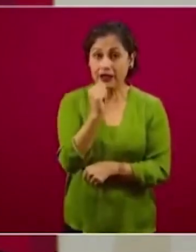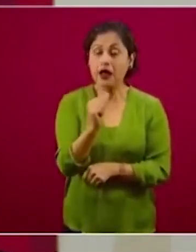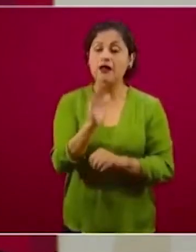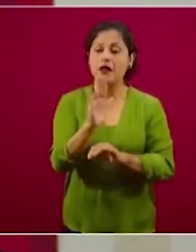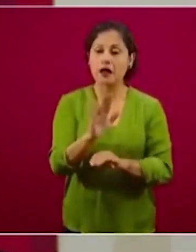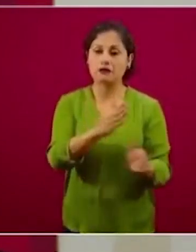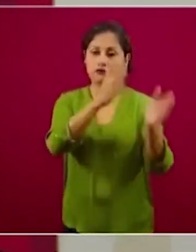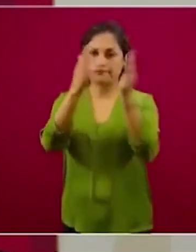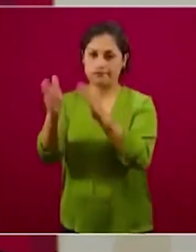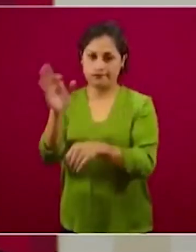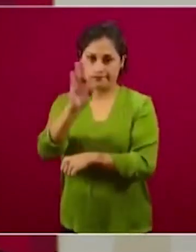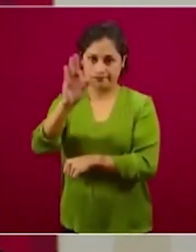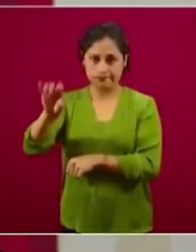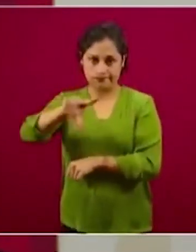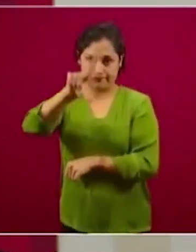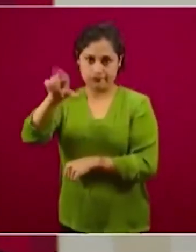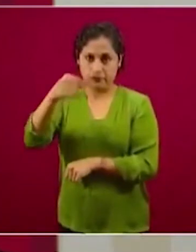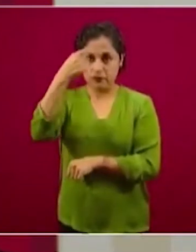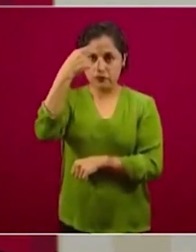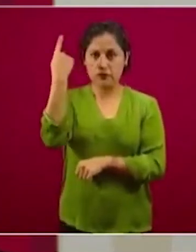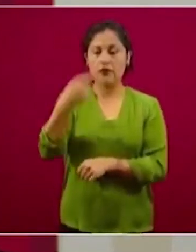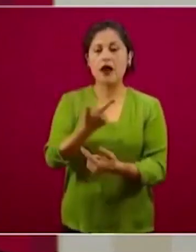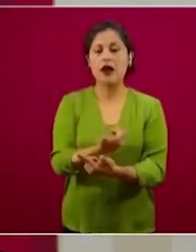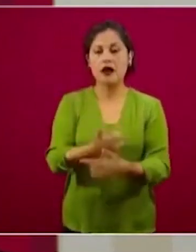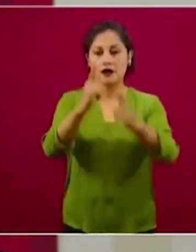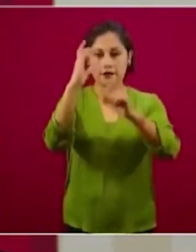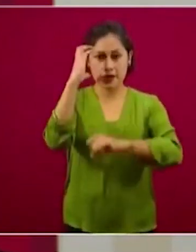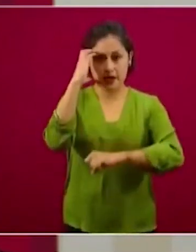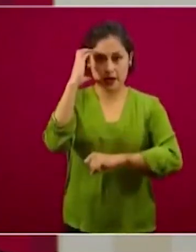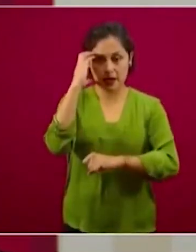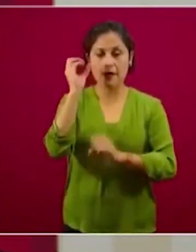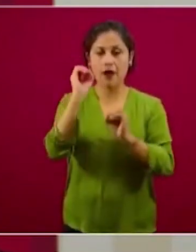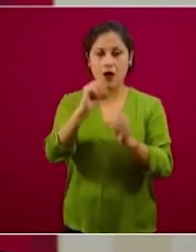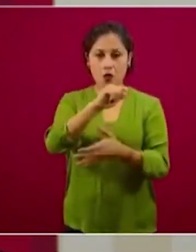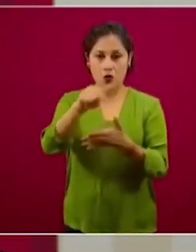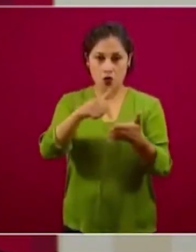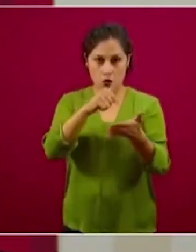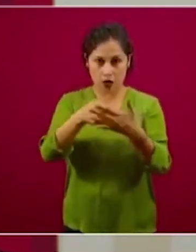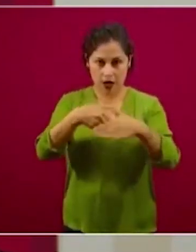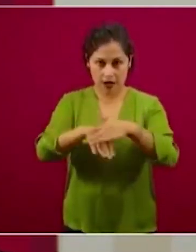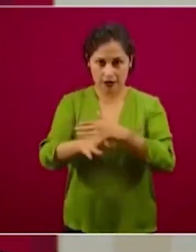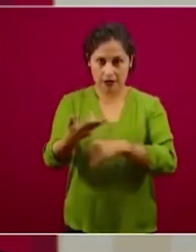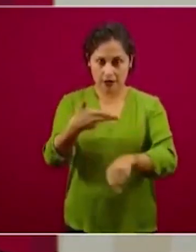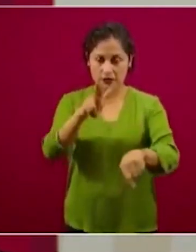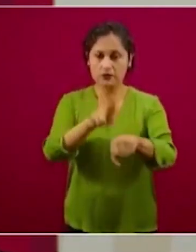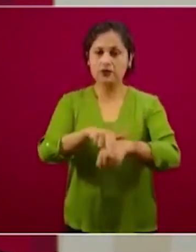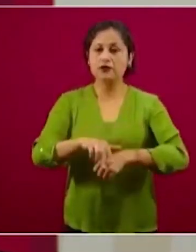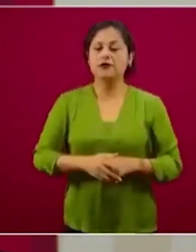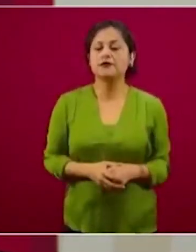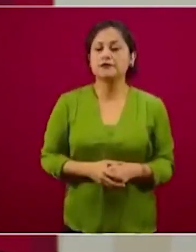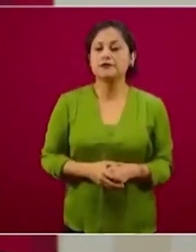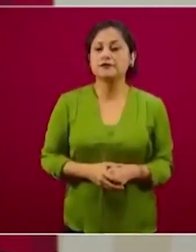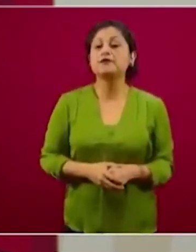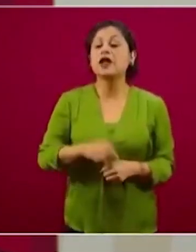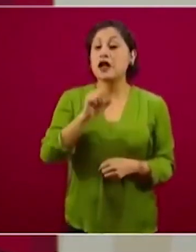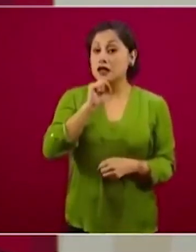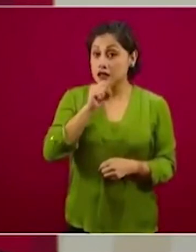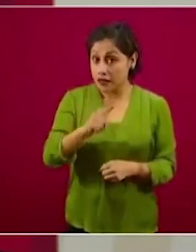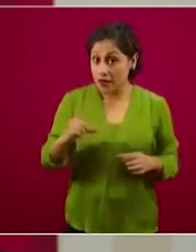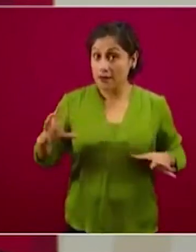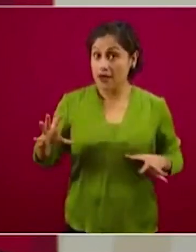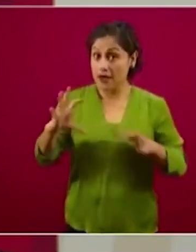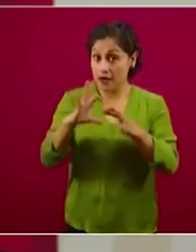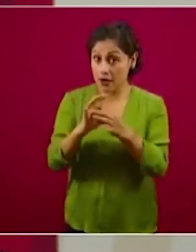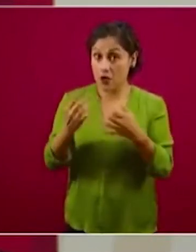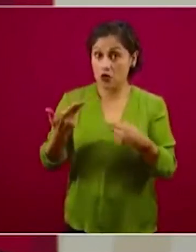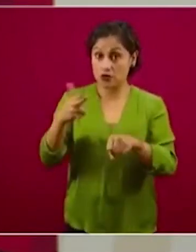a este punto, también se han instalado espacios temporales, en algunos casos con la colaboración del sector privado, como esta unidad que